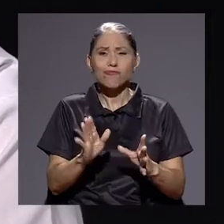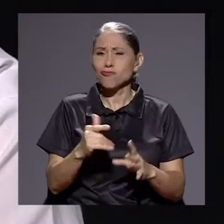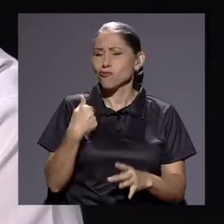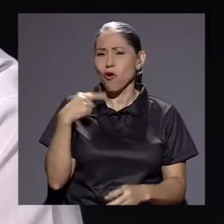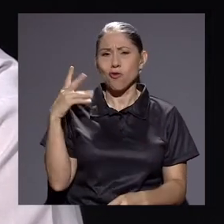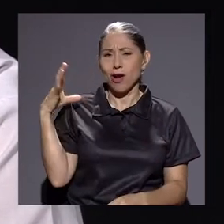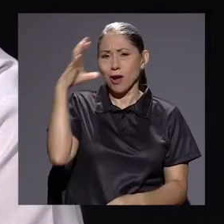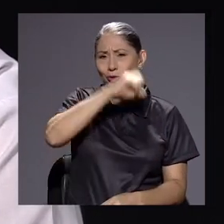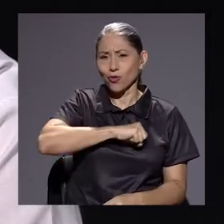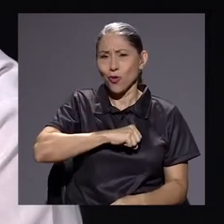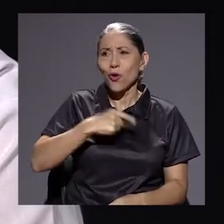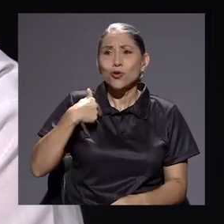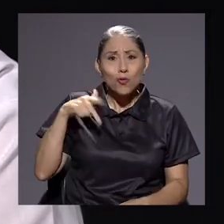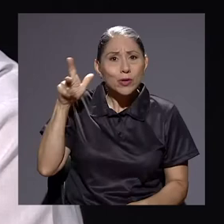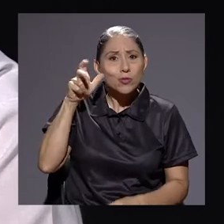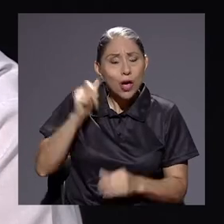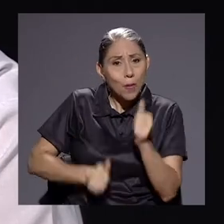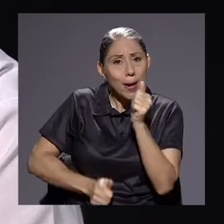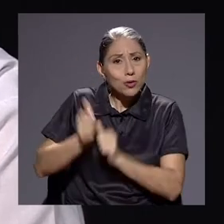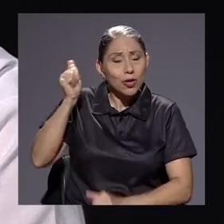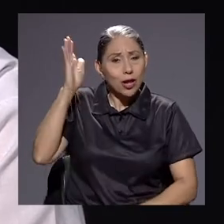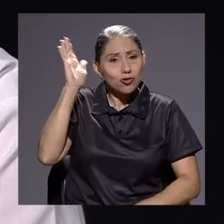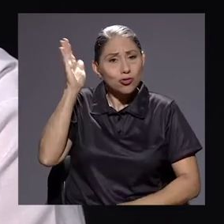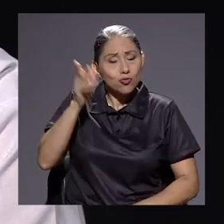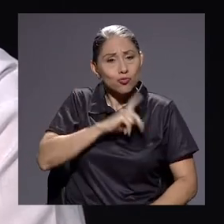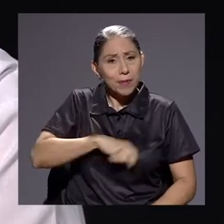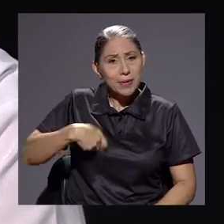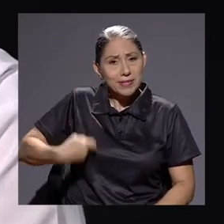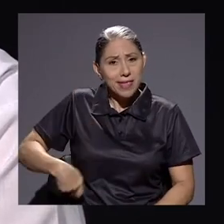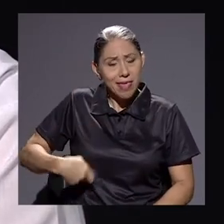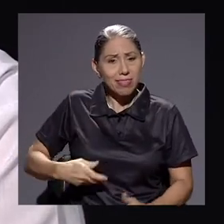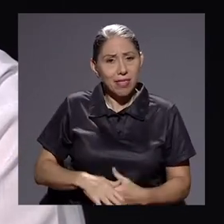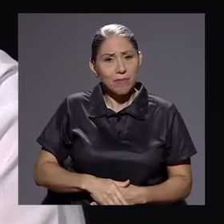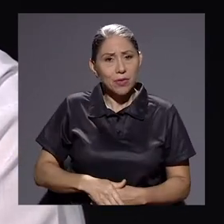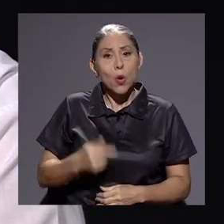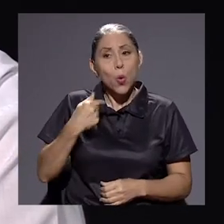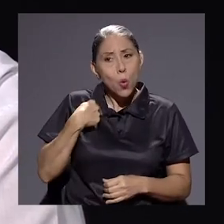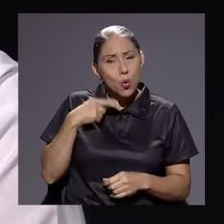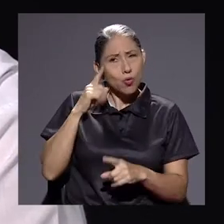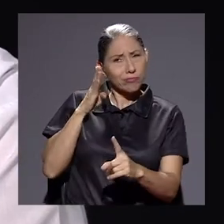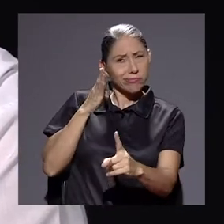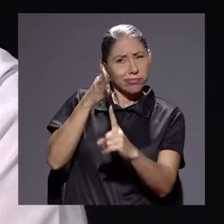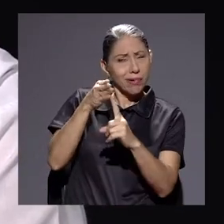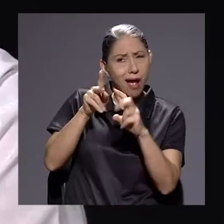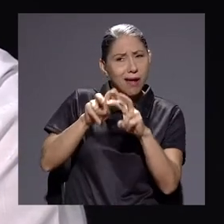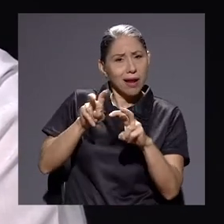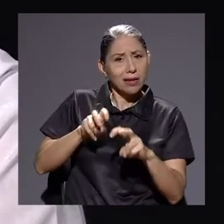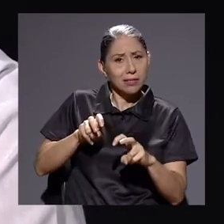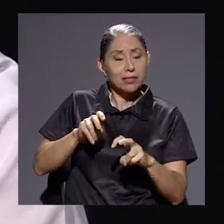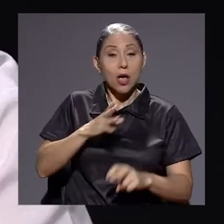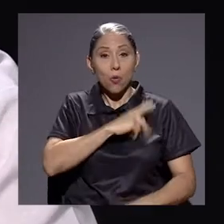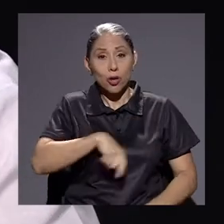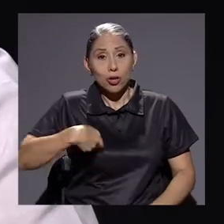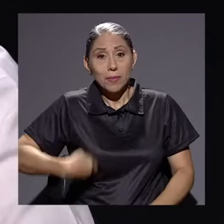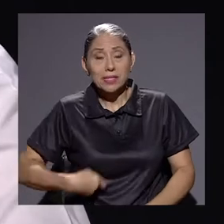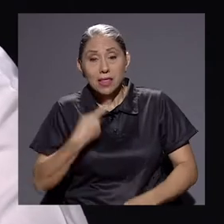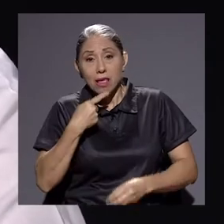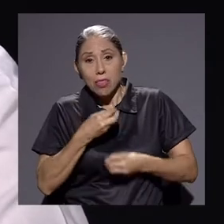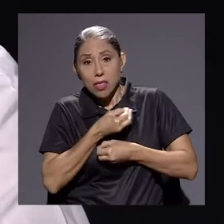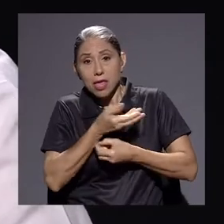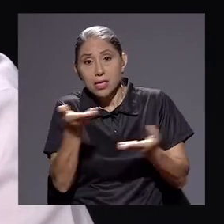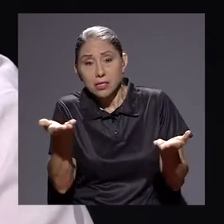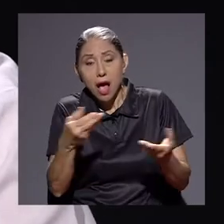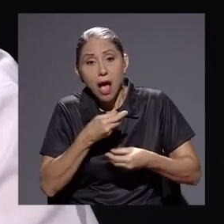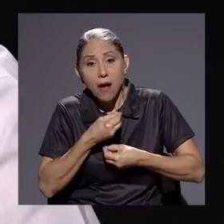escuchado la mayoría de los discursos del presidente. Uno hace un análisis subjetivo. Cuando el presidente viene y anuncia que va a hacer